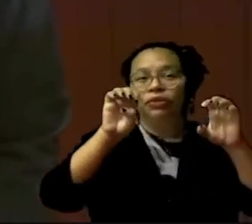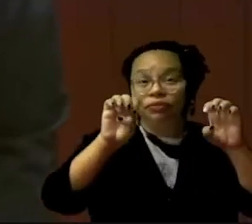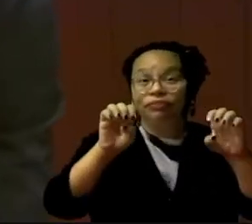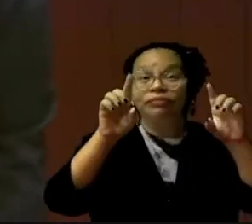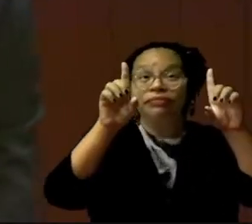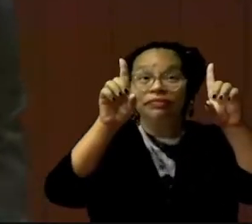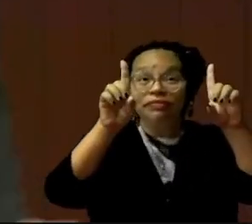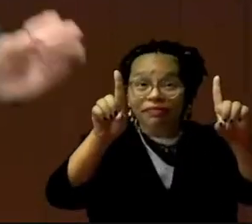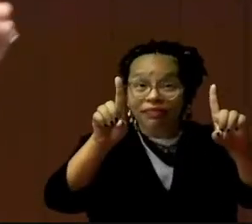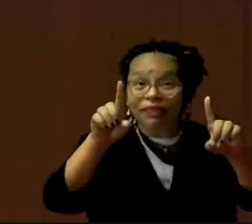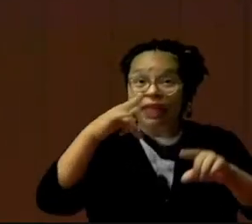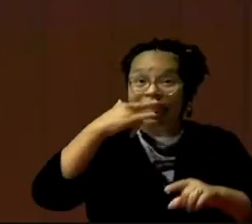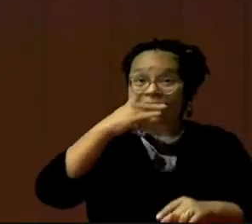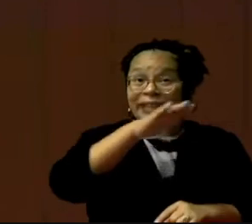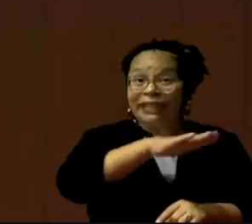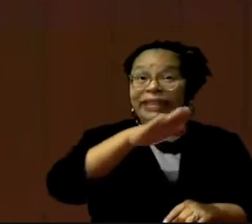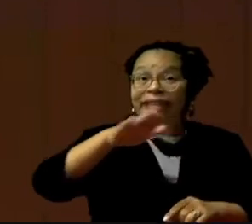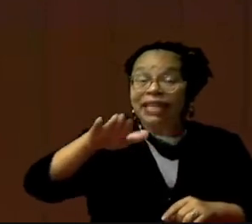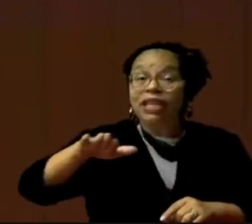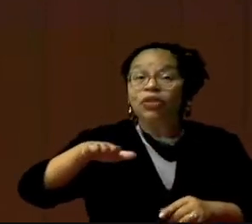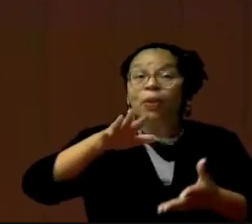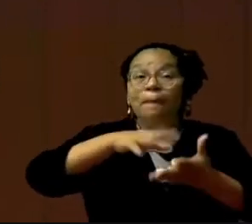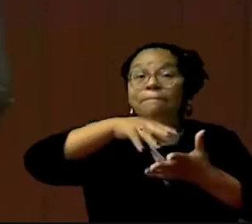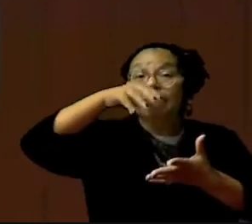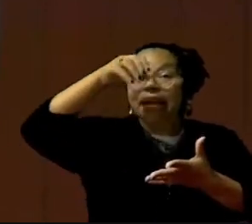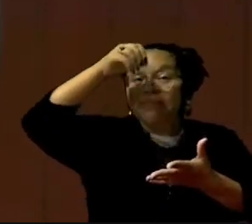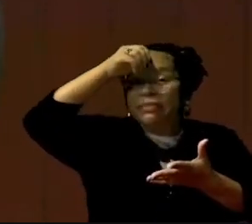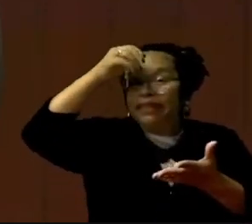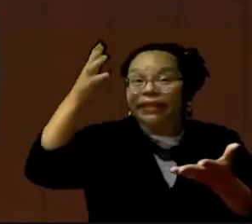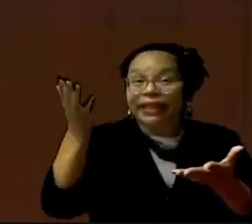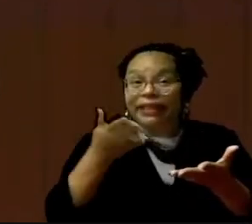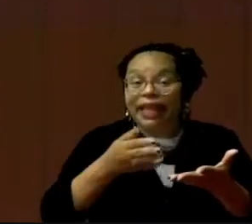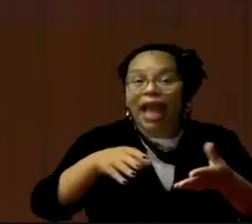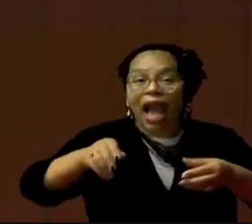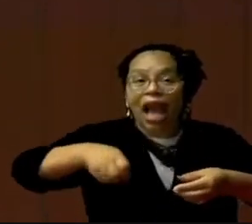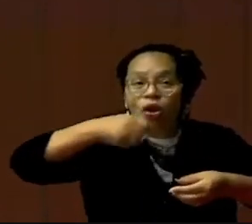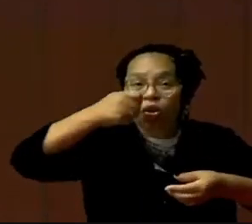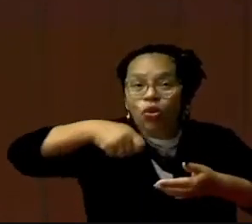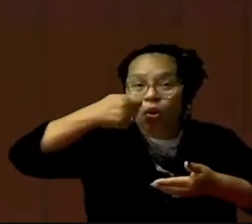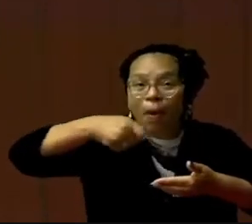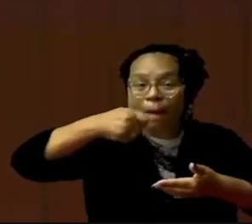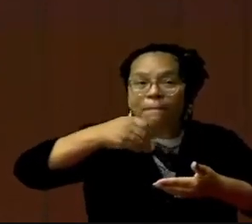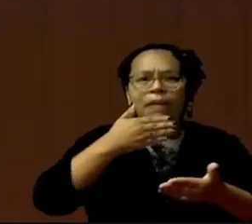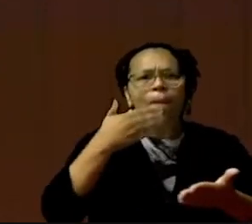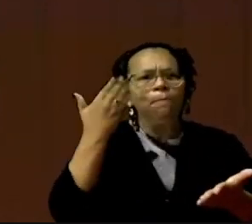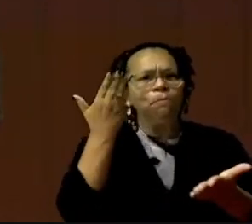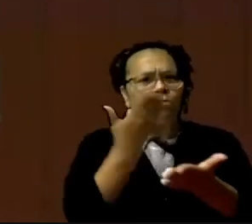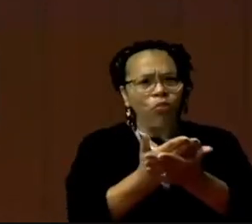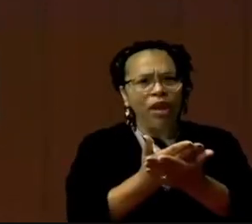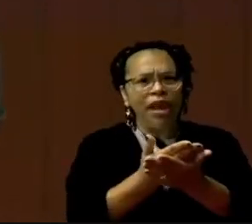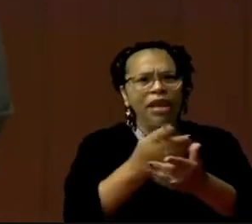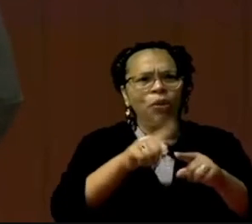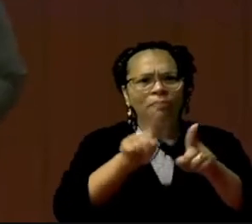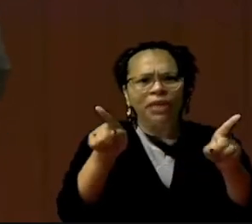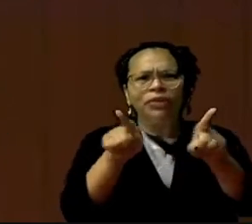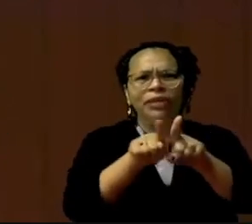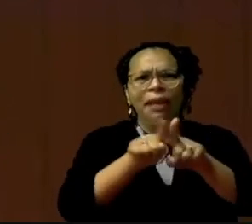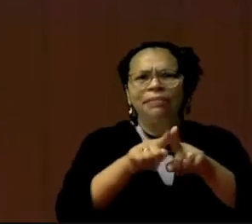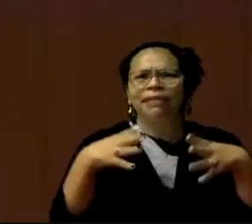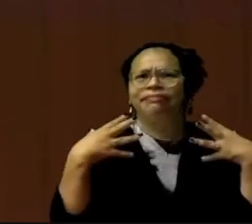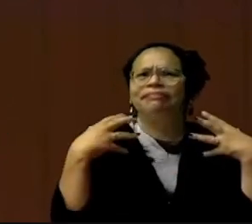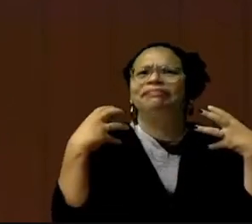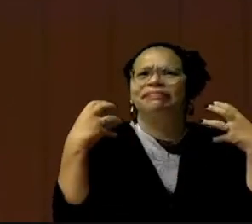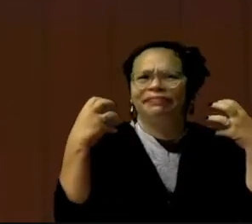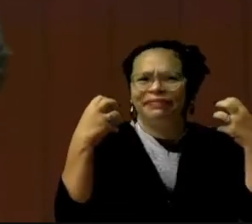aprenderán a comer bueno y sano. Porque también incluye que los padres aprendan a